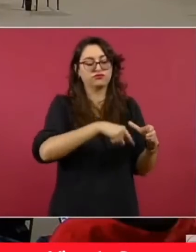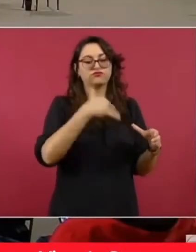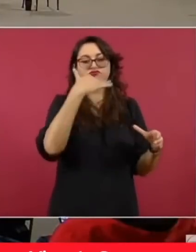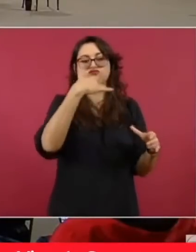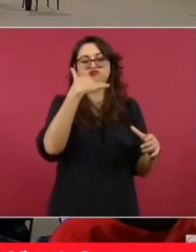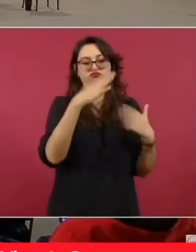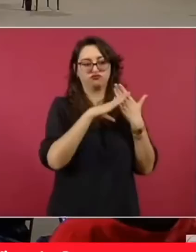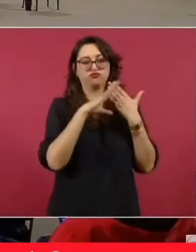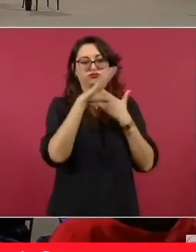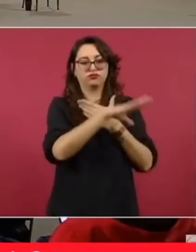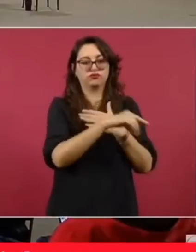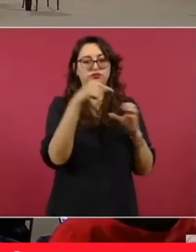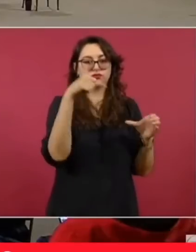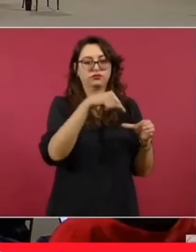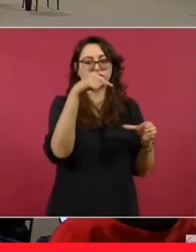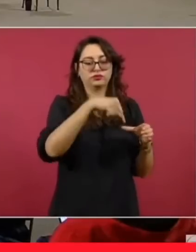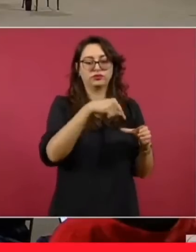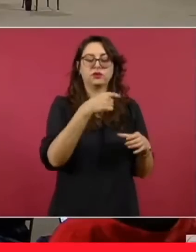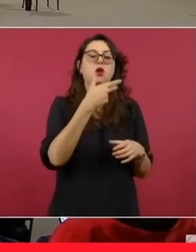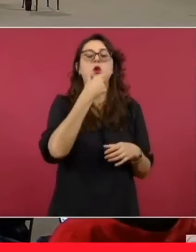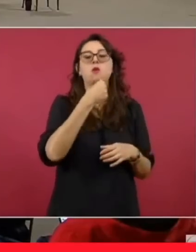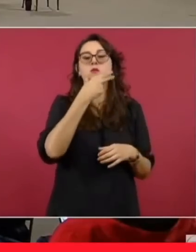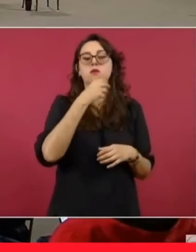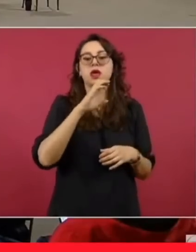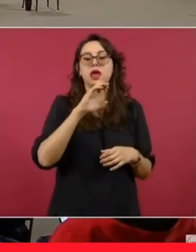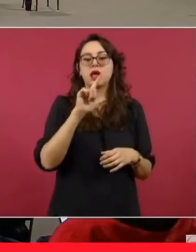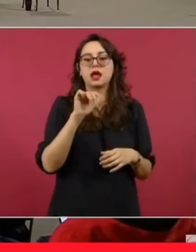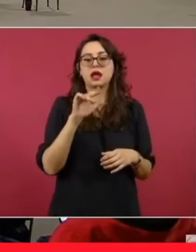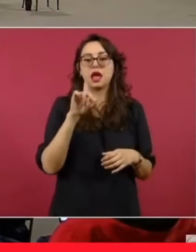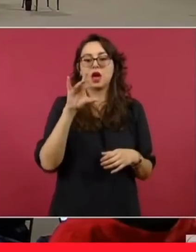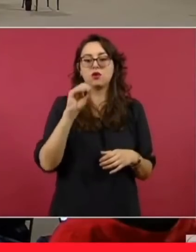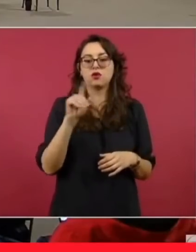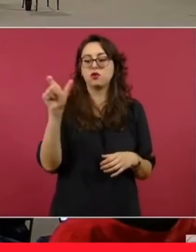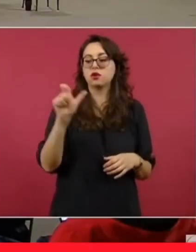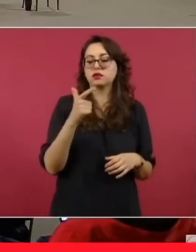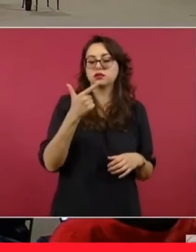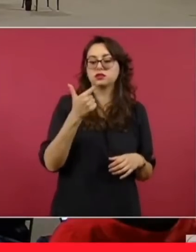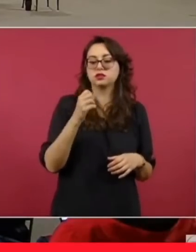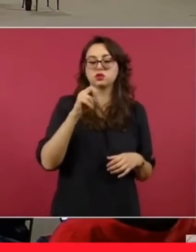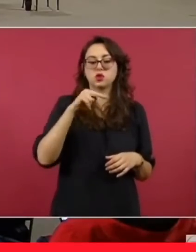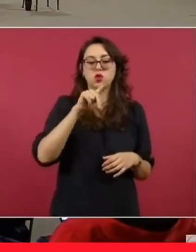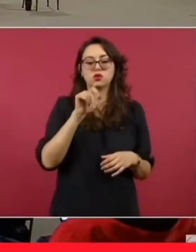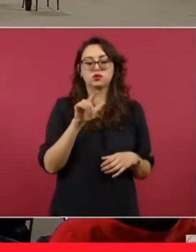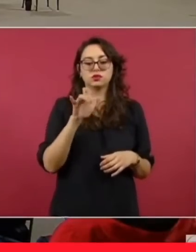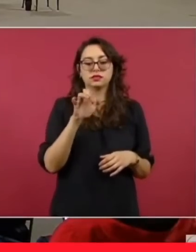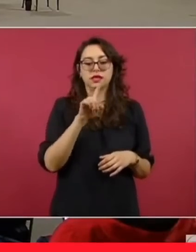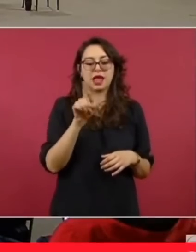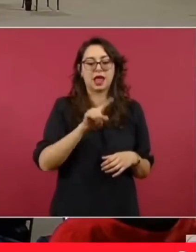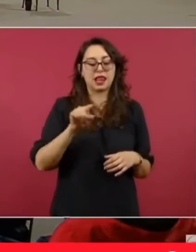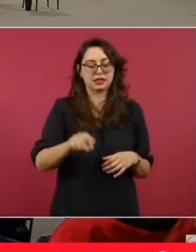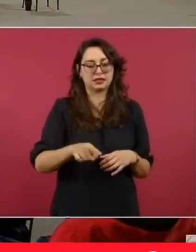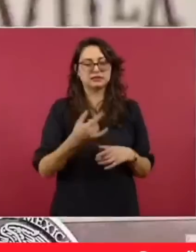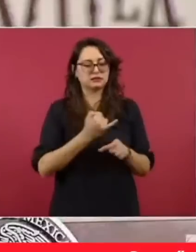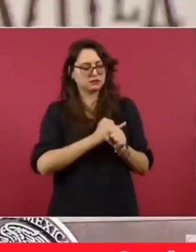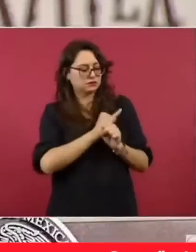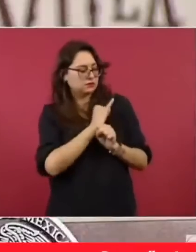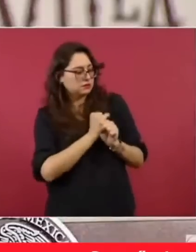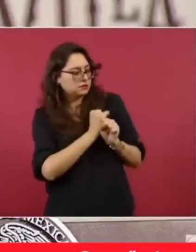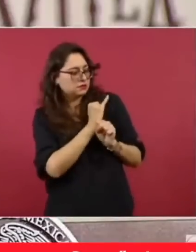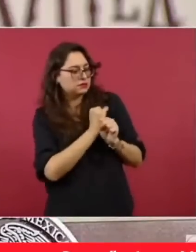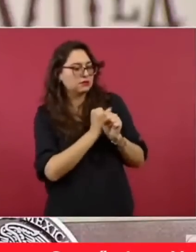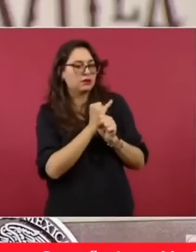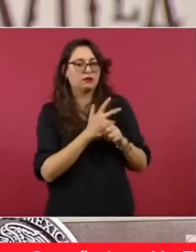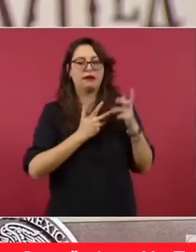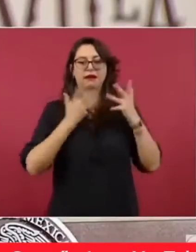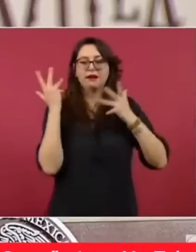Claudio Javier González, la cual recibió del gobierno de Estados Unidos la cantidad de cuarenta y